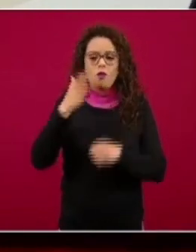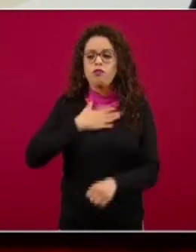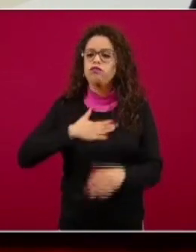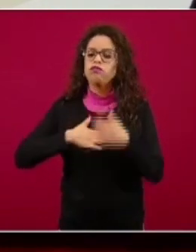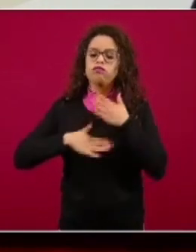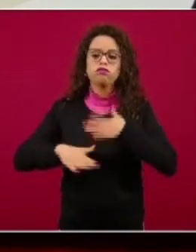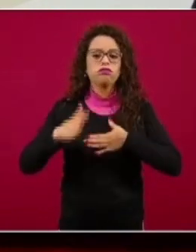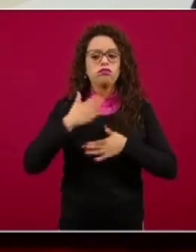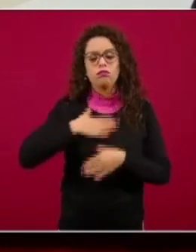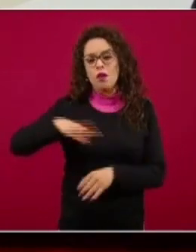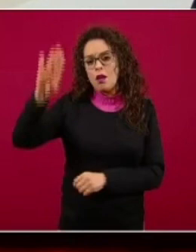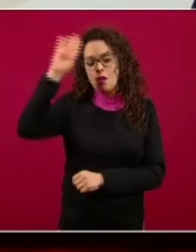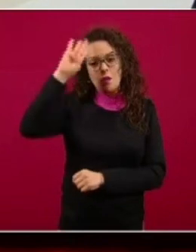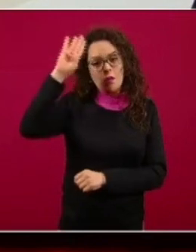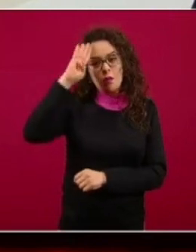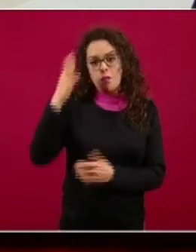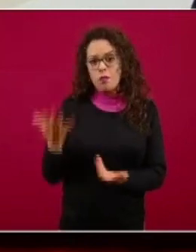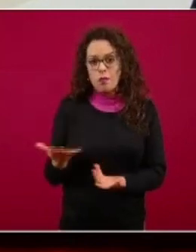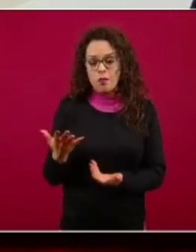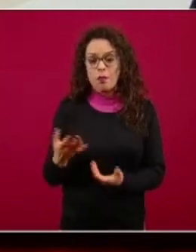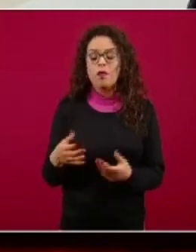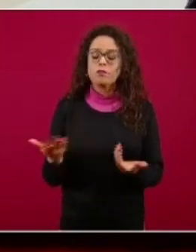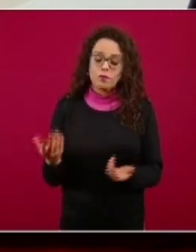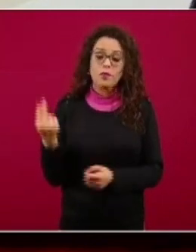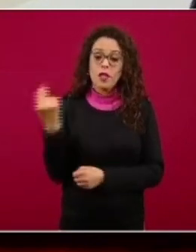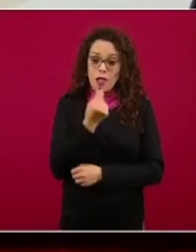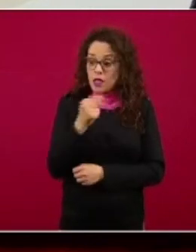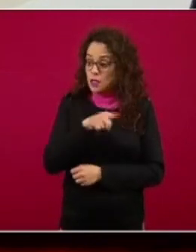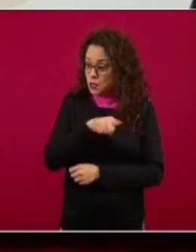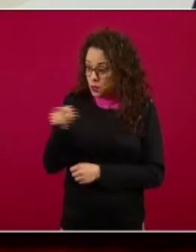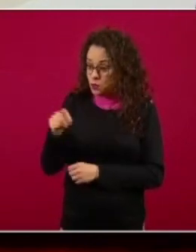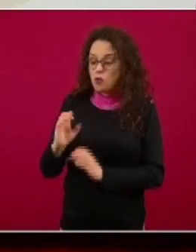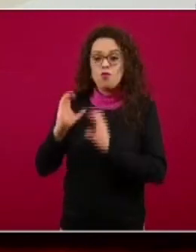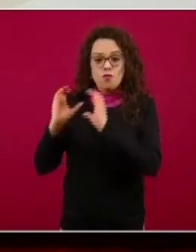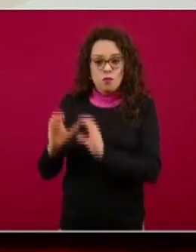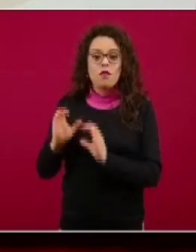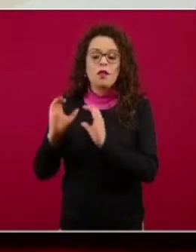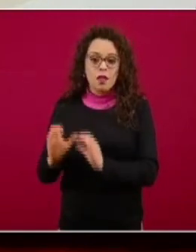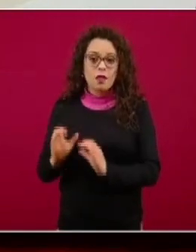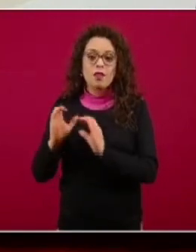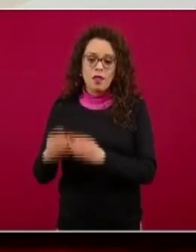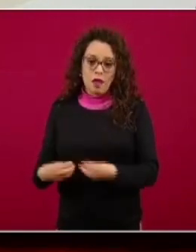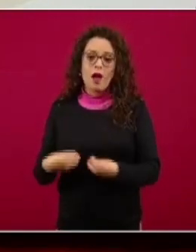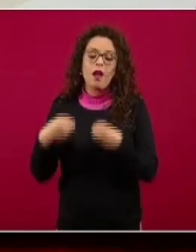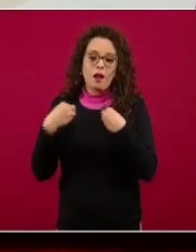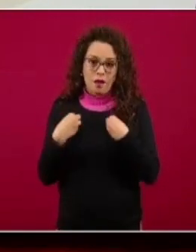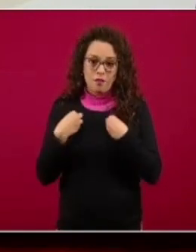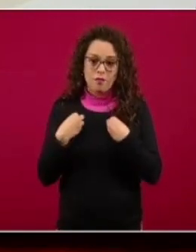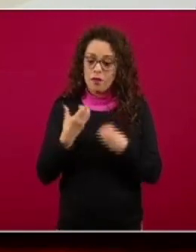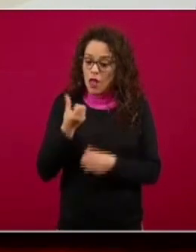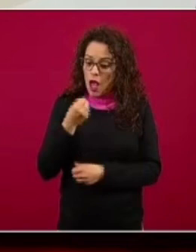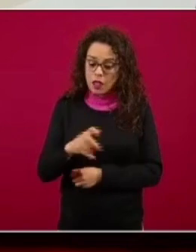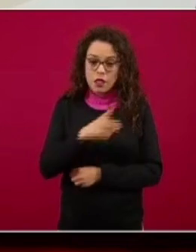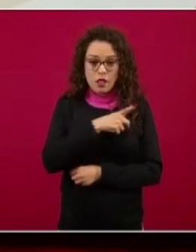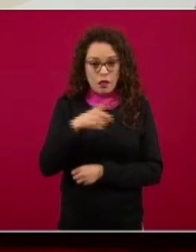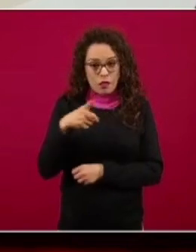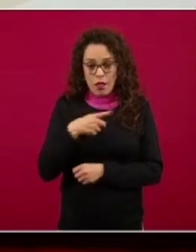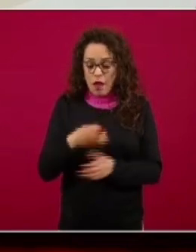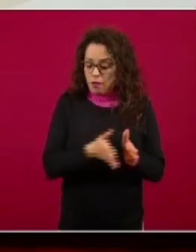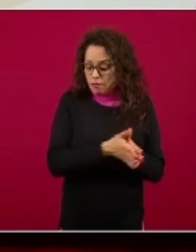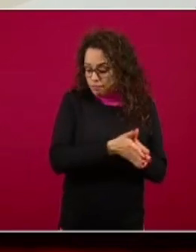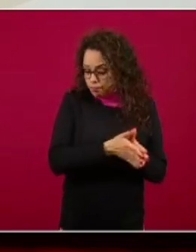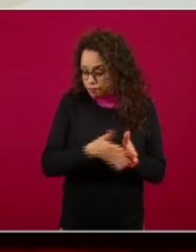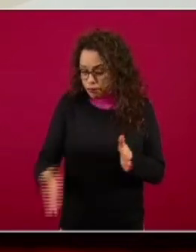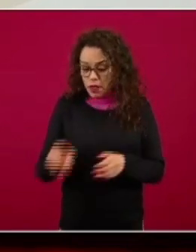preservar la salud, con preservar la vida, se mantiene. Y así será durante todas estas semanas o meses que sigan